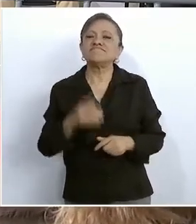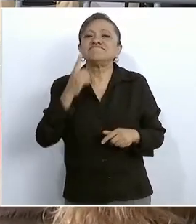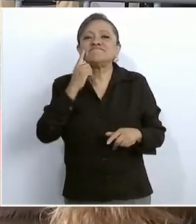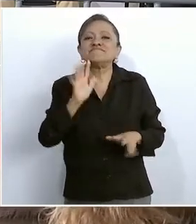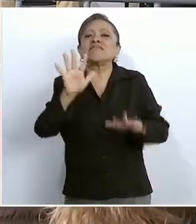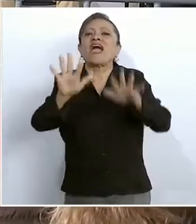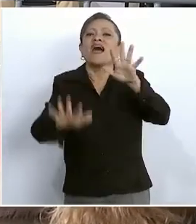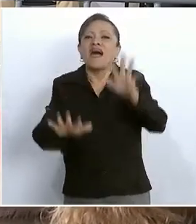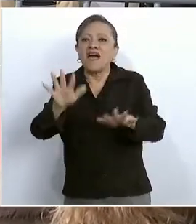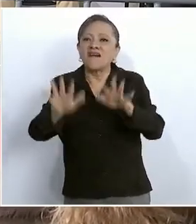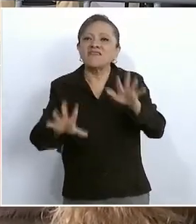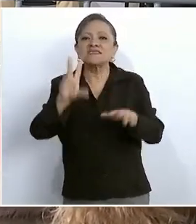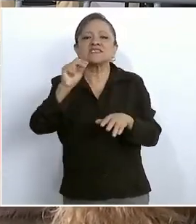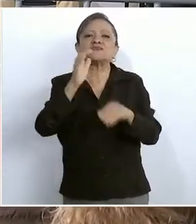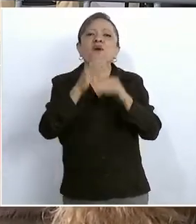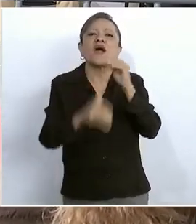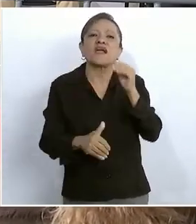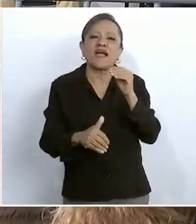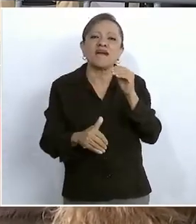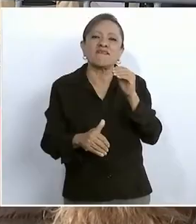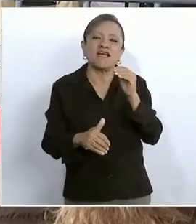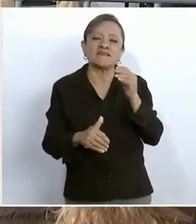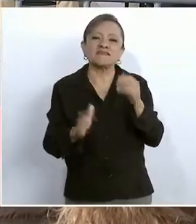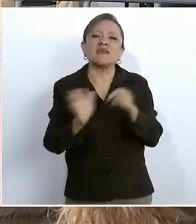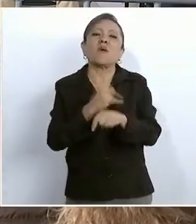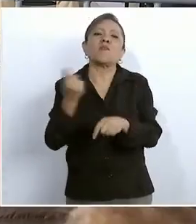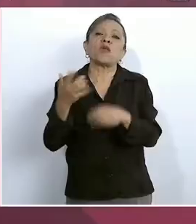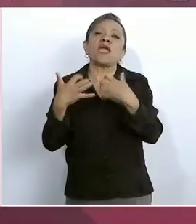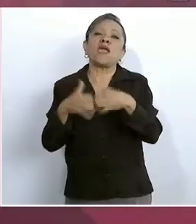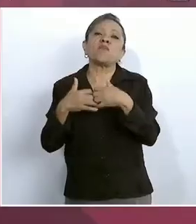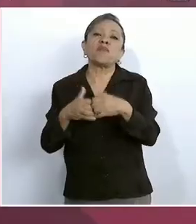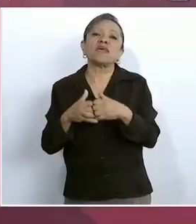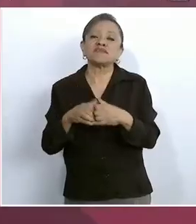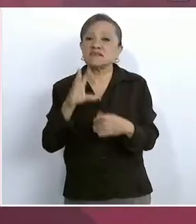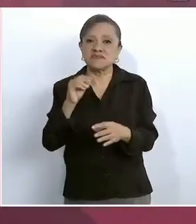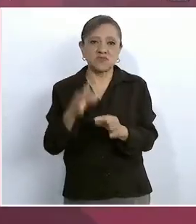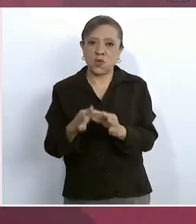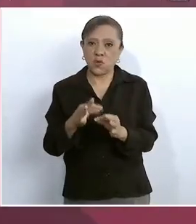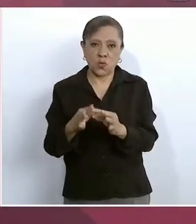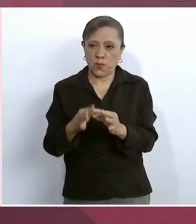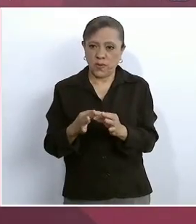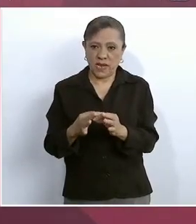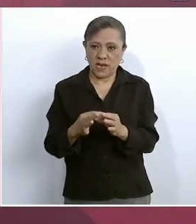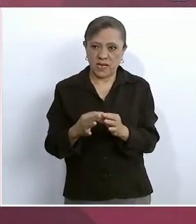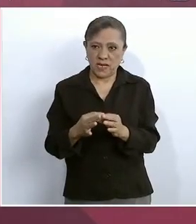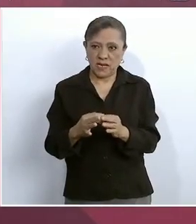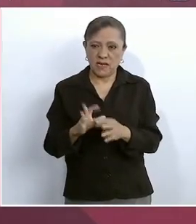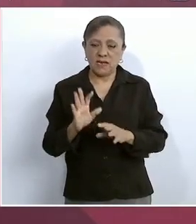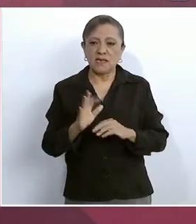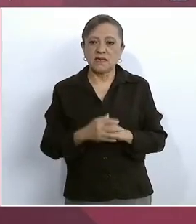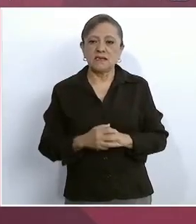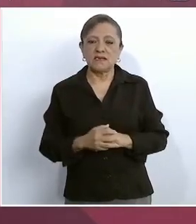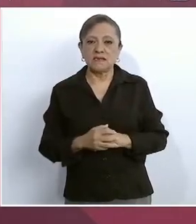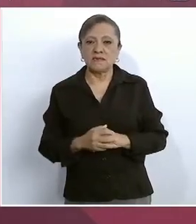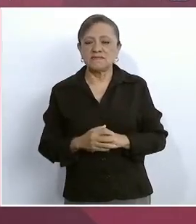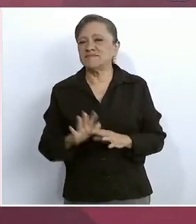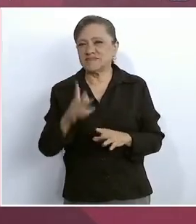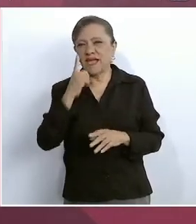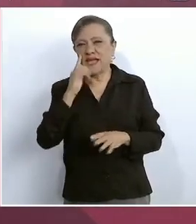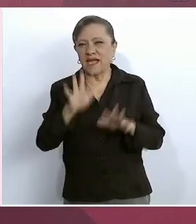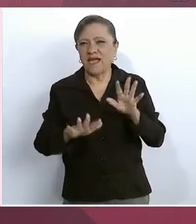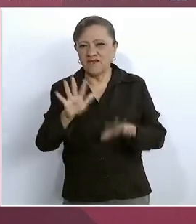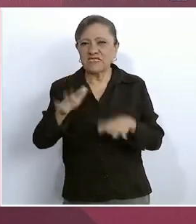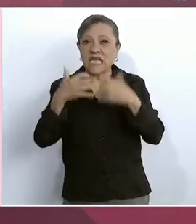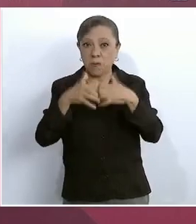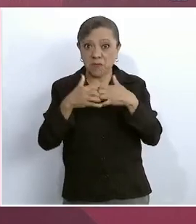no se terminan las obras porque no cumplen las empresas constructoras, en este caso ya